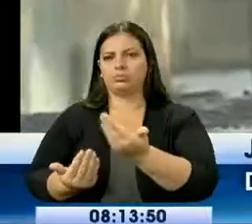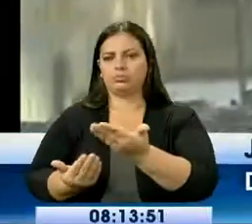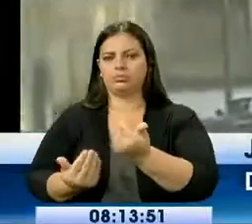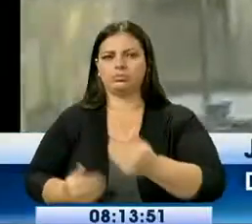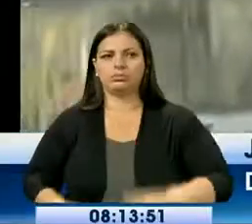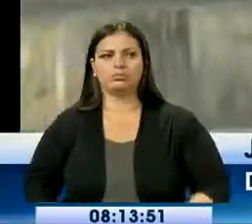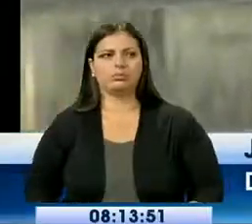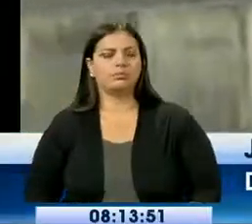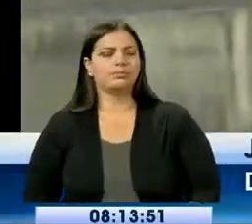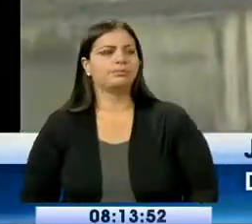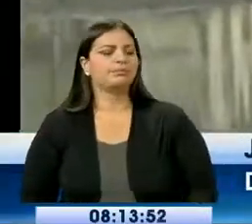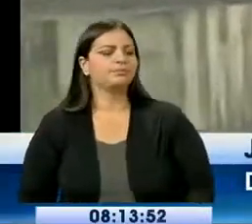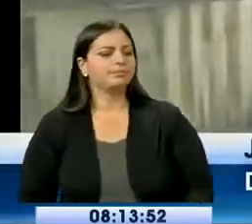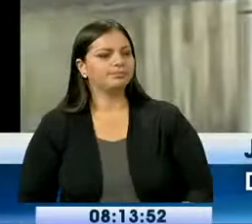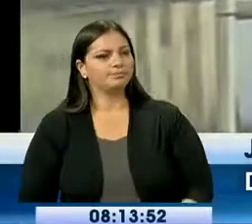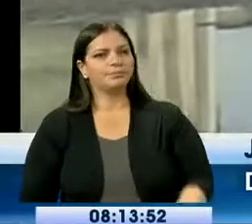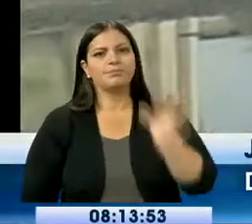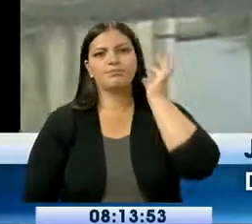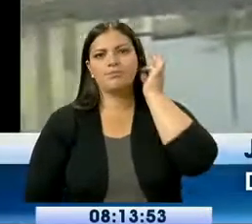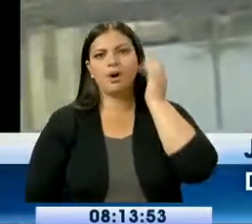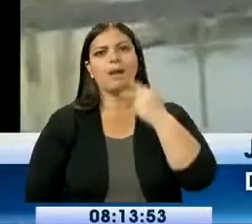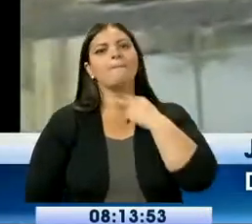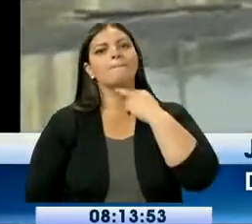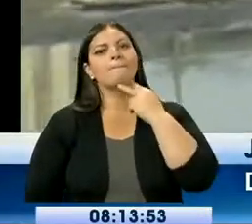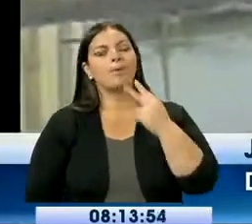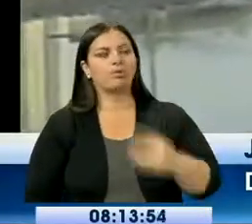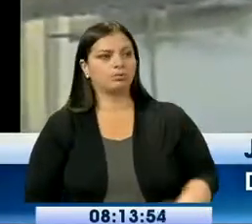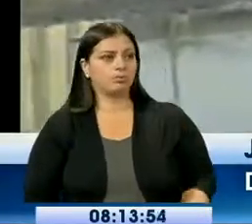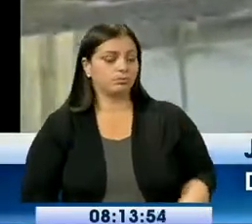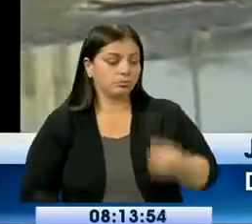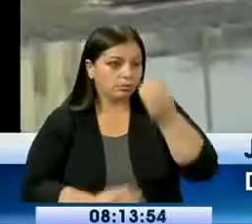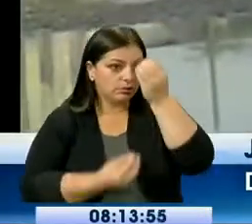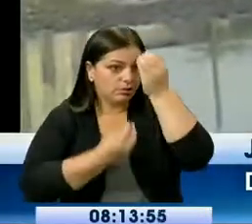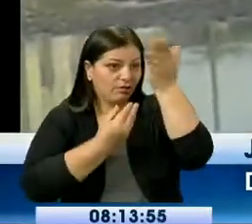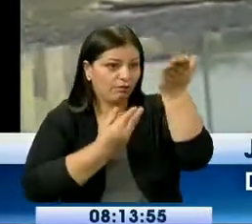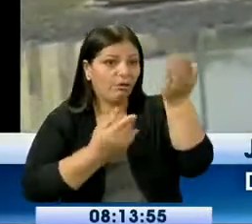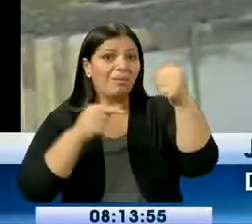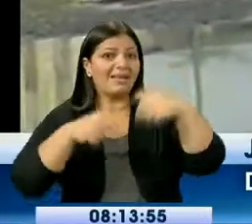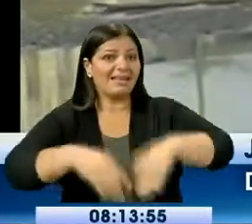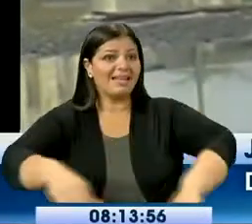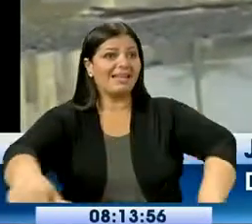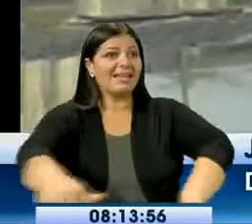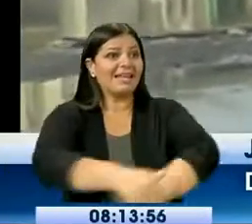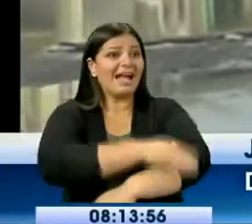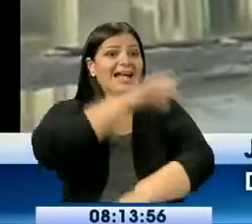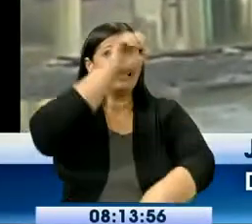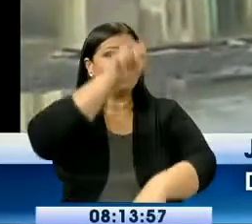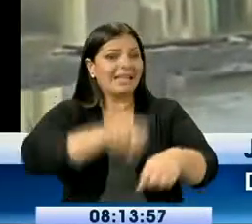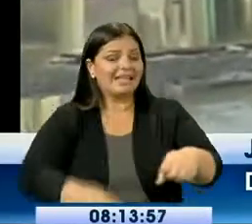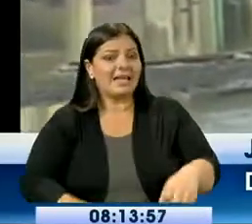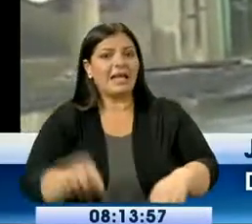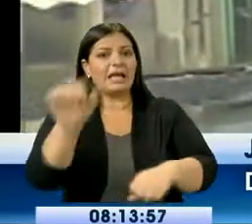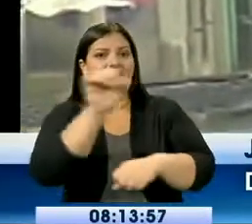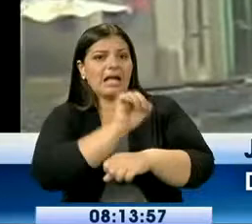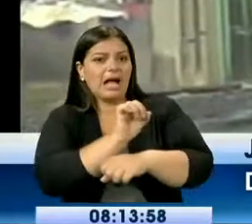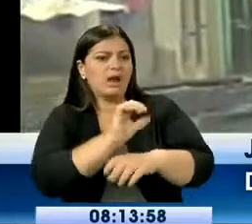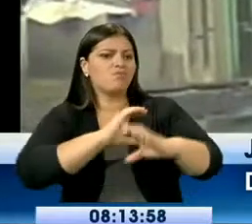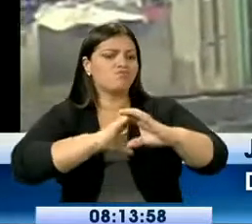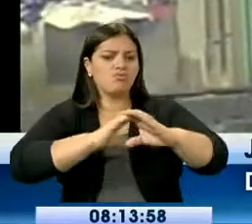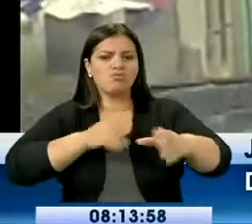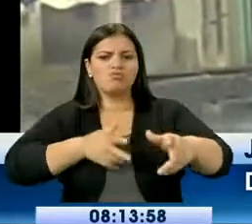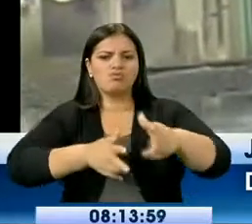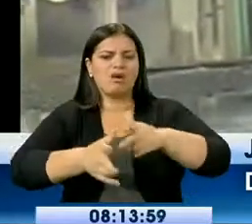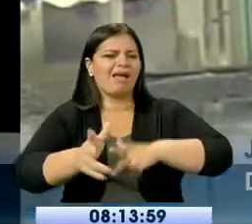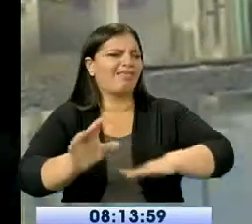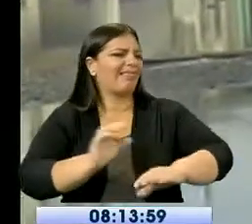recuerda? Estamos siendo afectados porque los carros no entran, los mosquitos hay cada día más y más. Entonces,